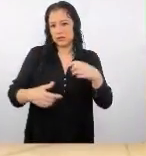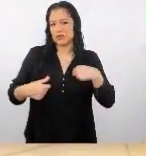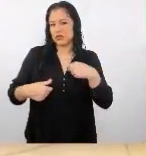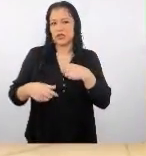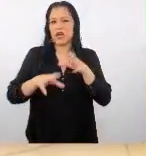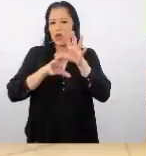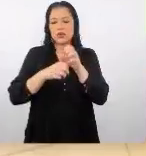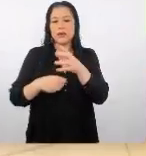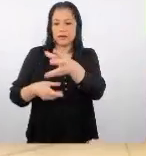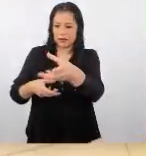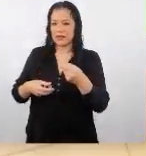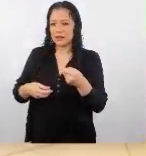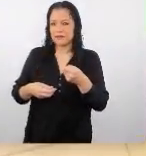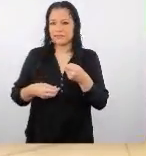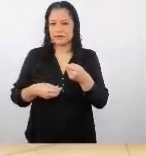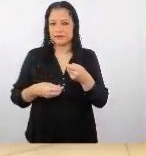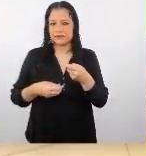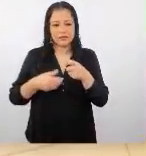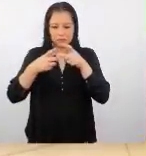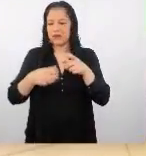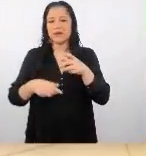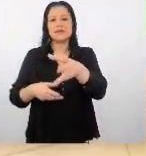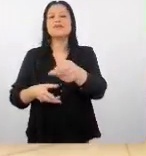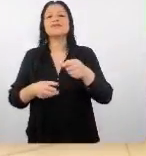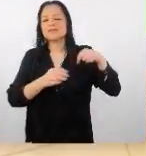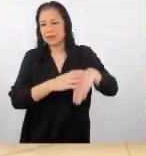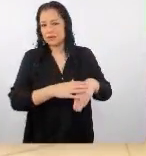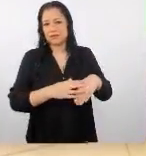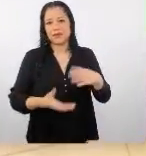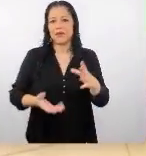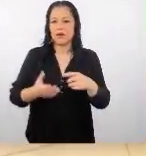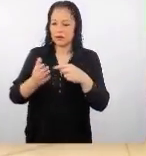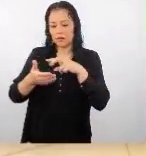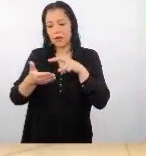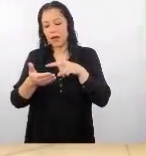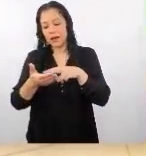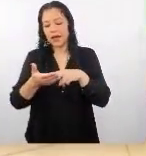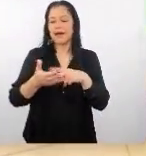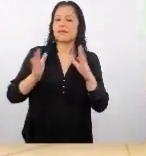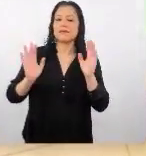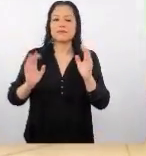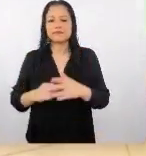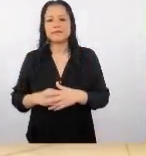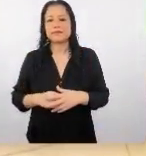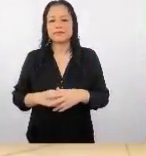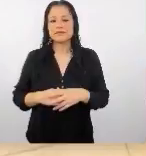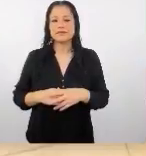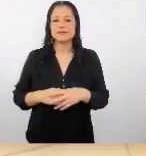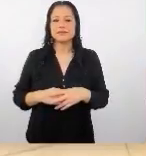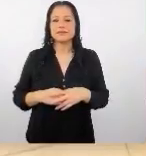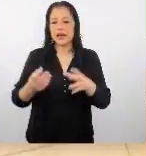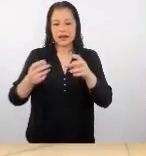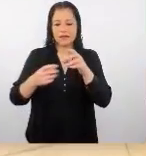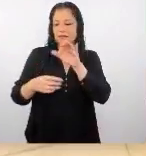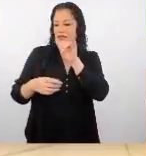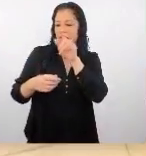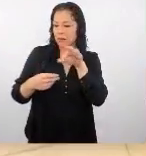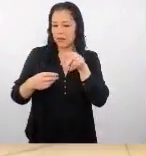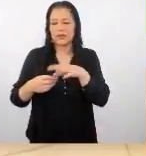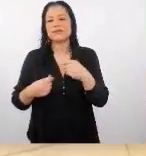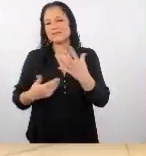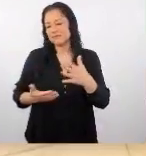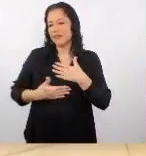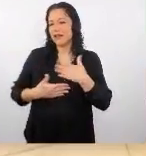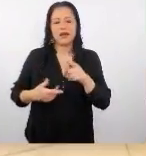tomamos una tarjeta no la miramos y la guardamos o de repente vemos el nombre y decimos no sé pues Mr. Yamamoto nice to meet you